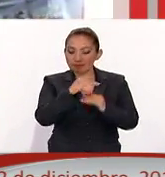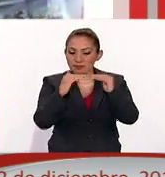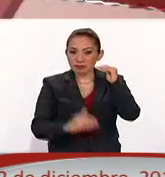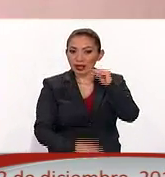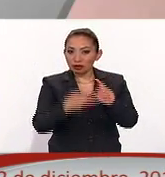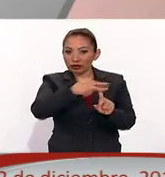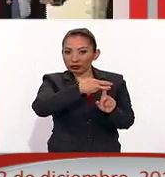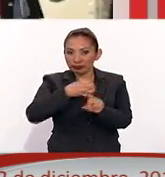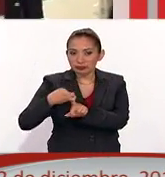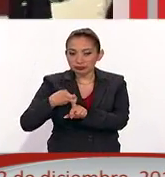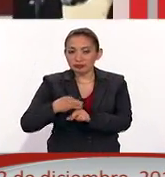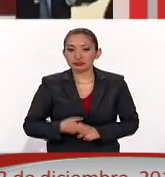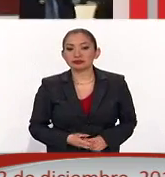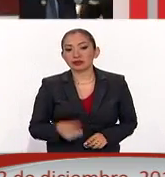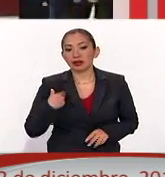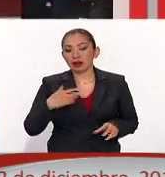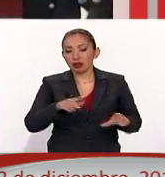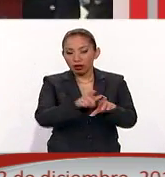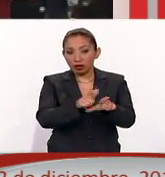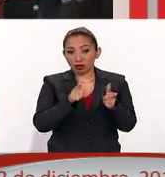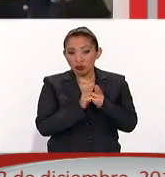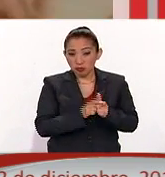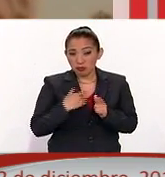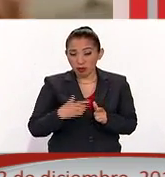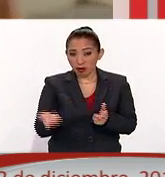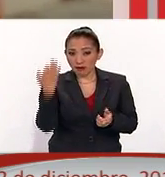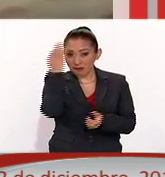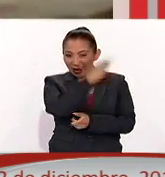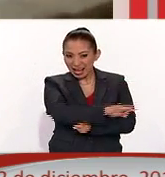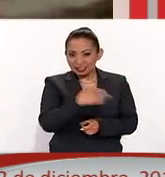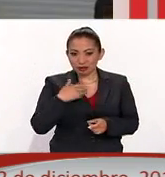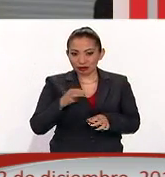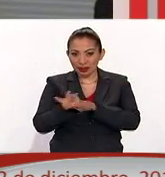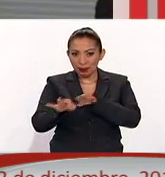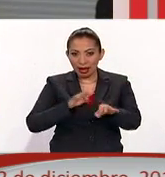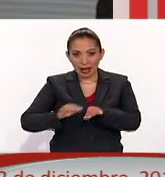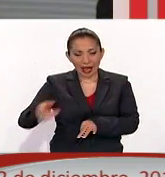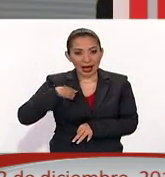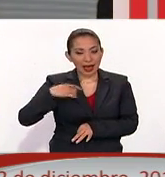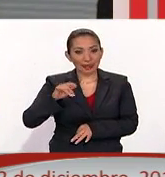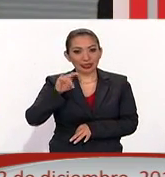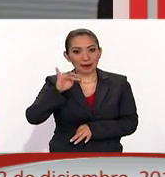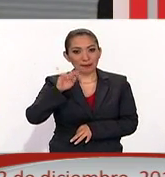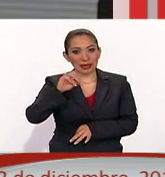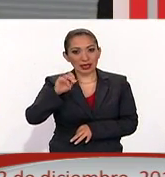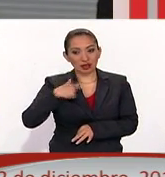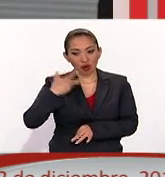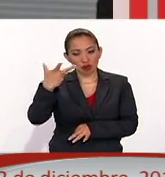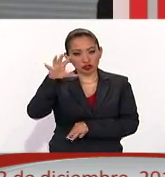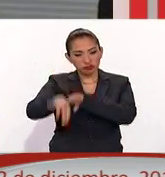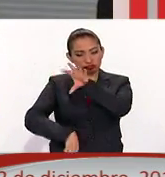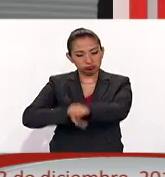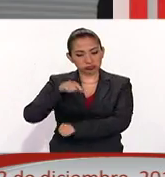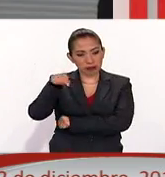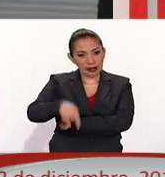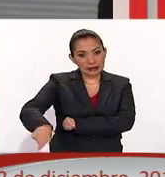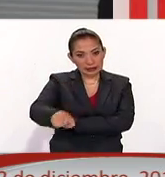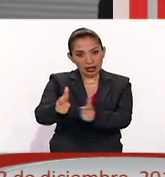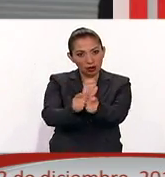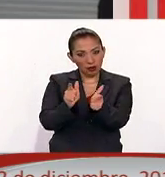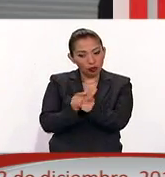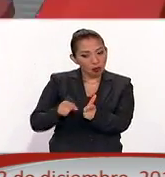secuestros. Detienen a banda de falsificadores que operaba en Tepito. Se detuvo a ocho integrantes de esta